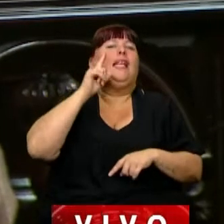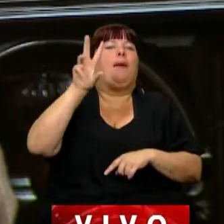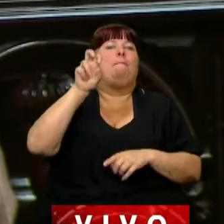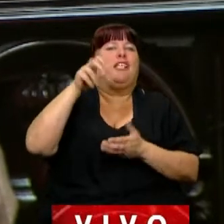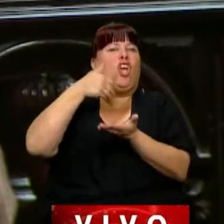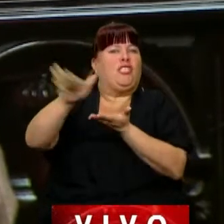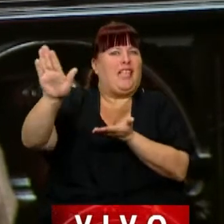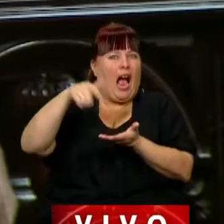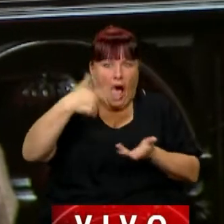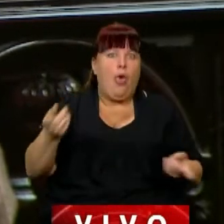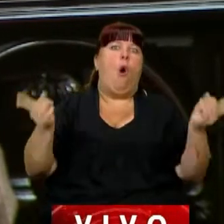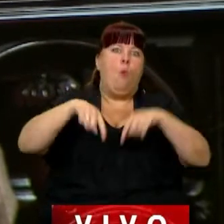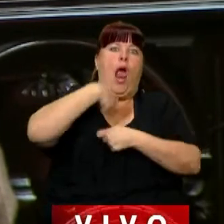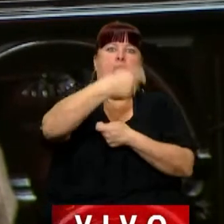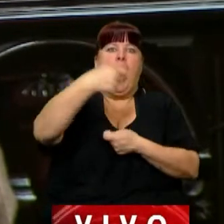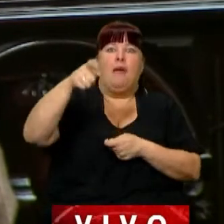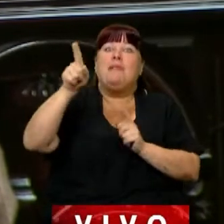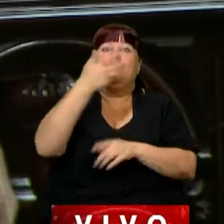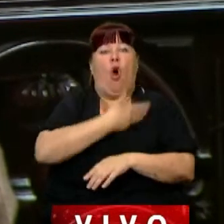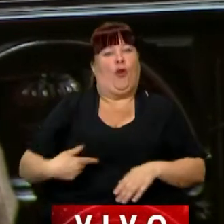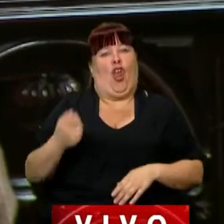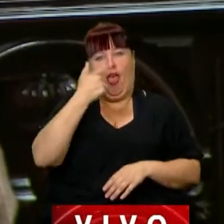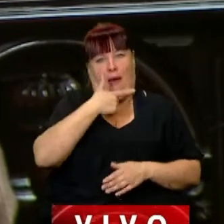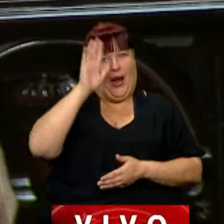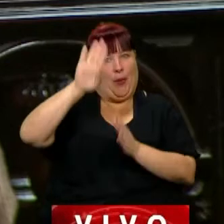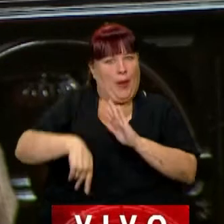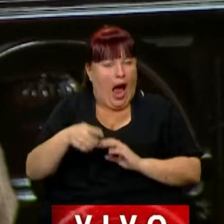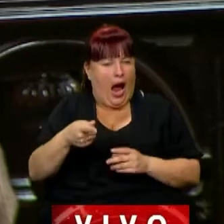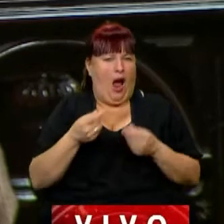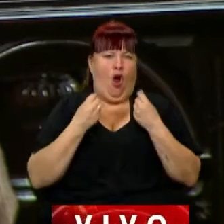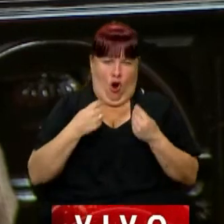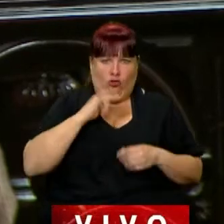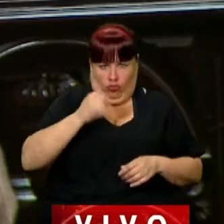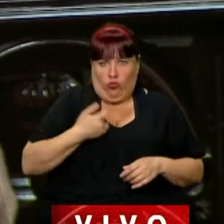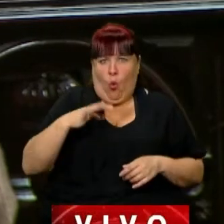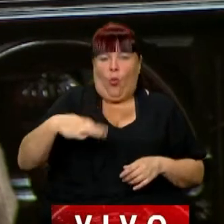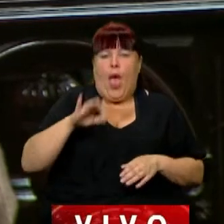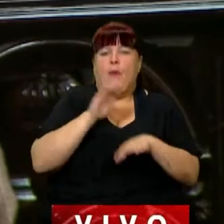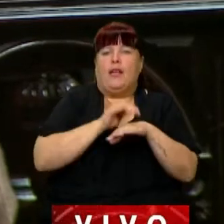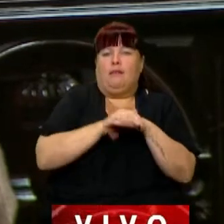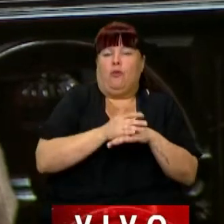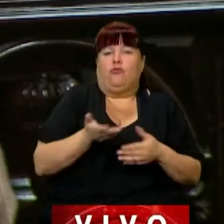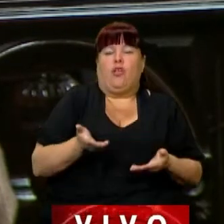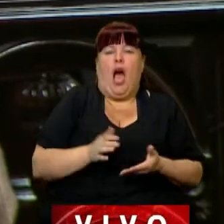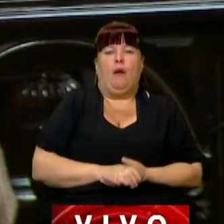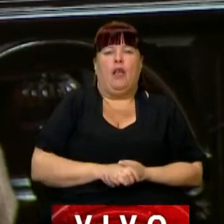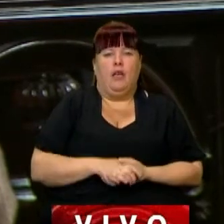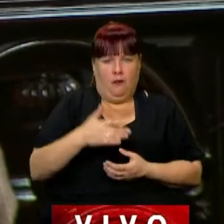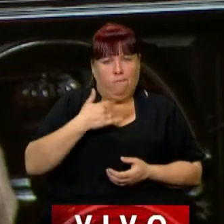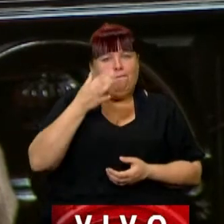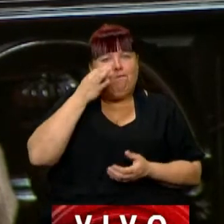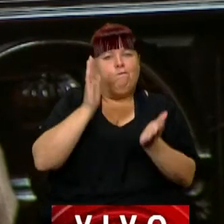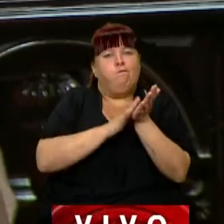pensiones dadas de baja por ese gobierno? ¿Cómo no nos vamos a hacer cargo si puedo dar